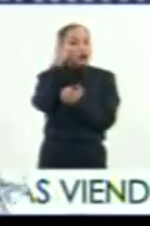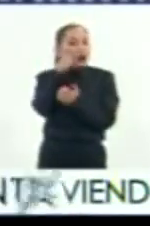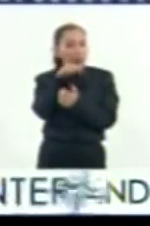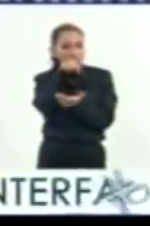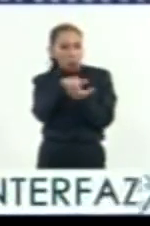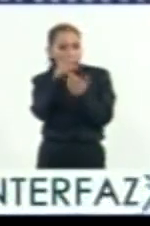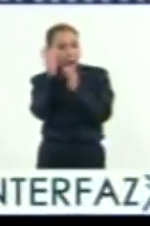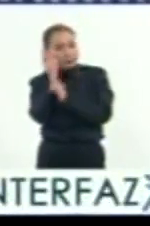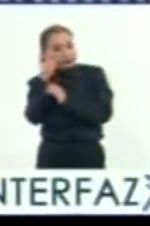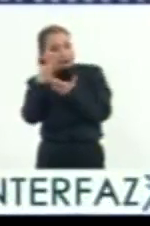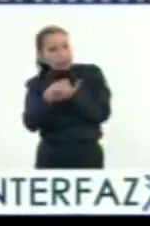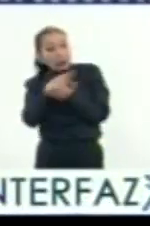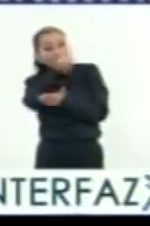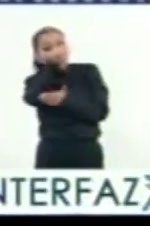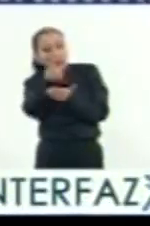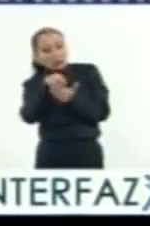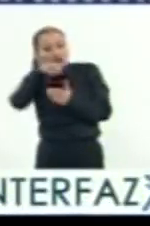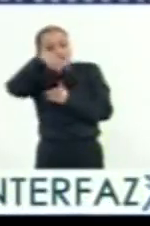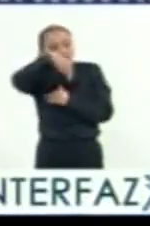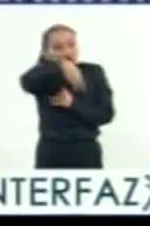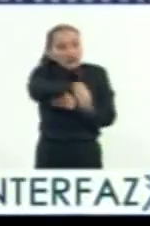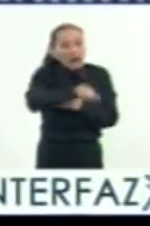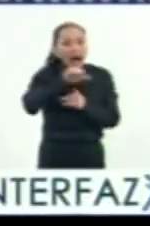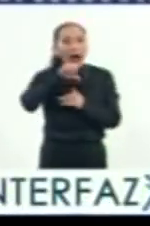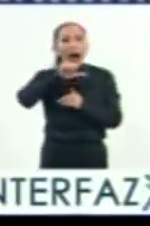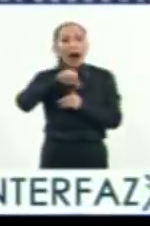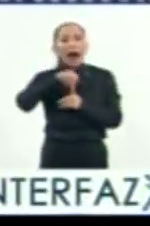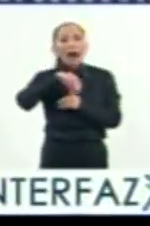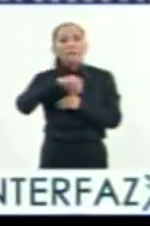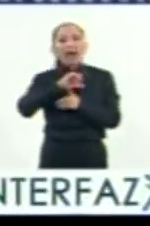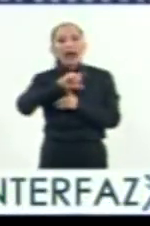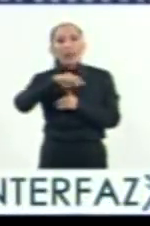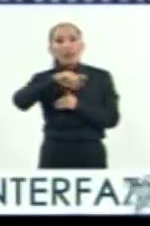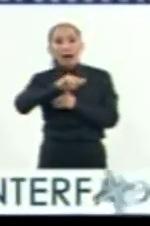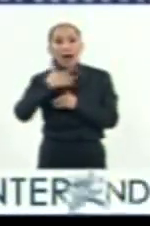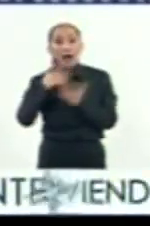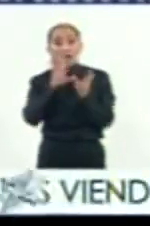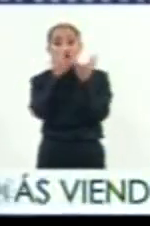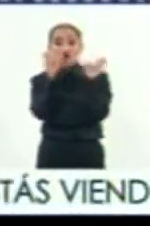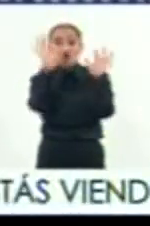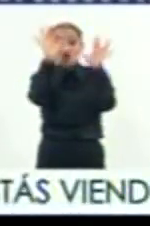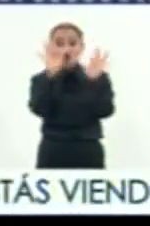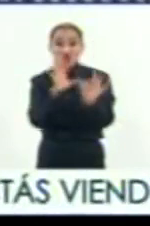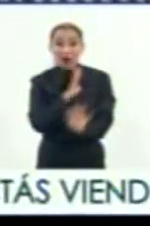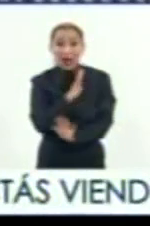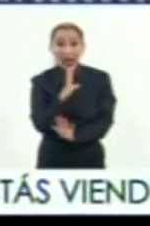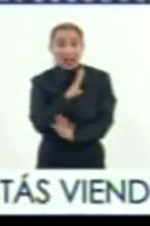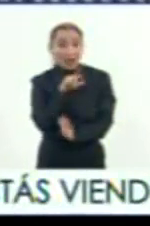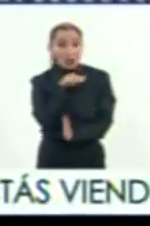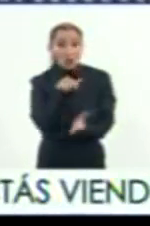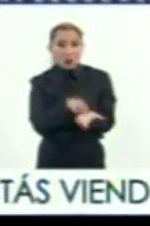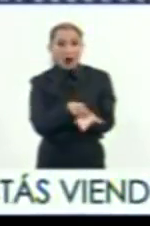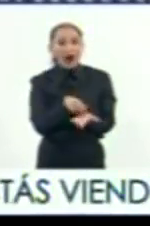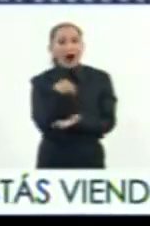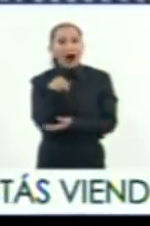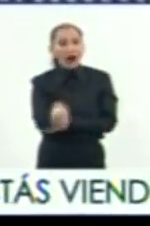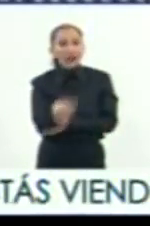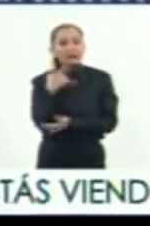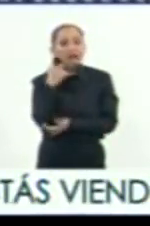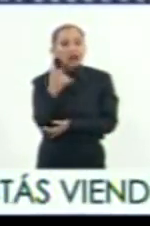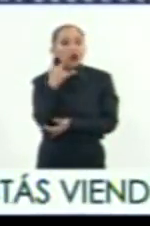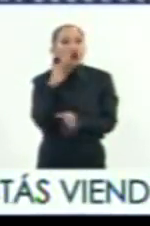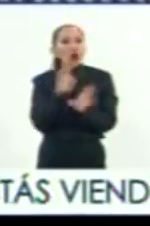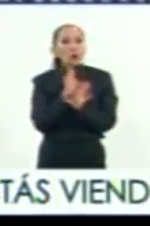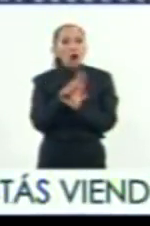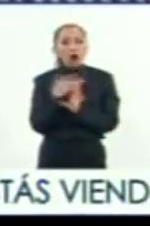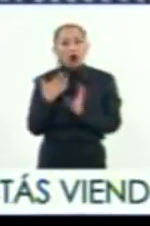sus tropas para bajar hacia Amecameca y luego Tlalmanalco, tuvieron una nevada. Y fue un lugar donde trató de